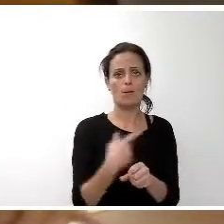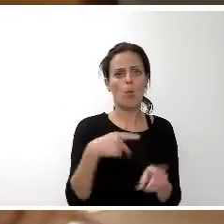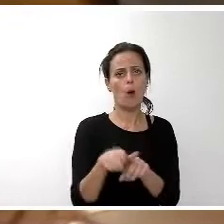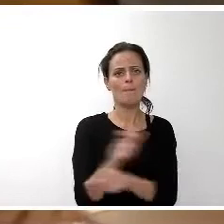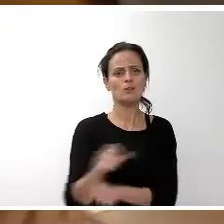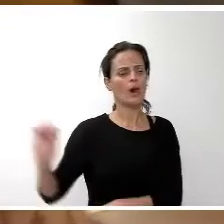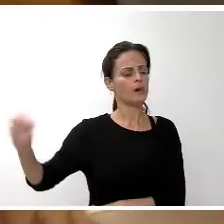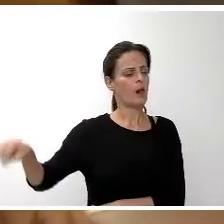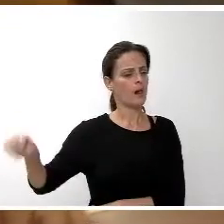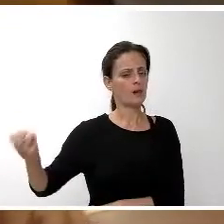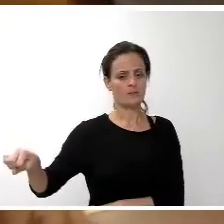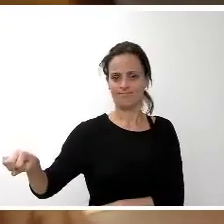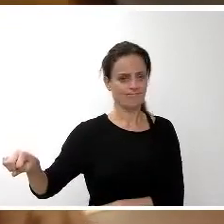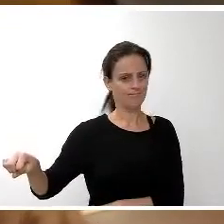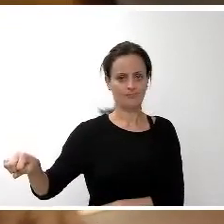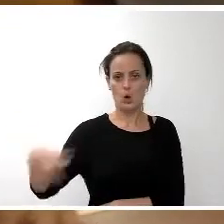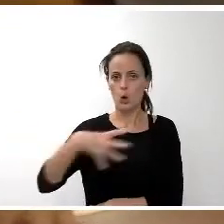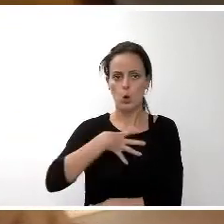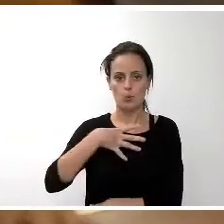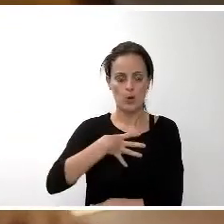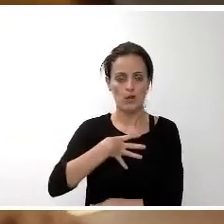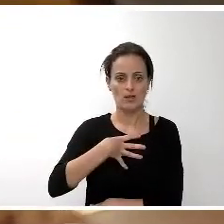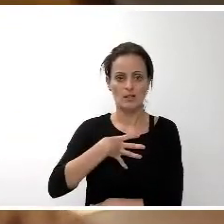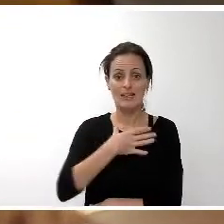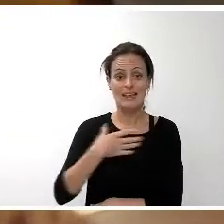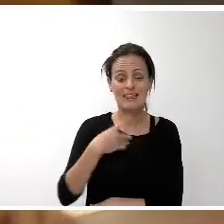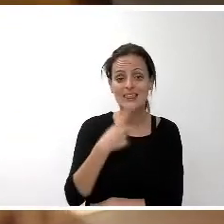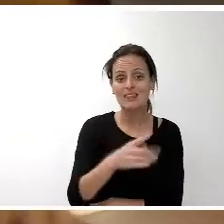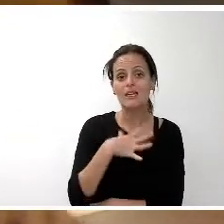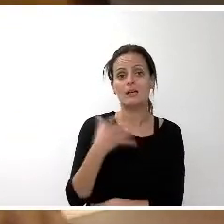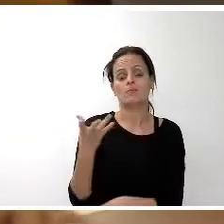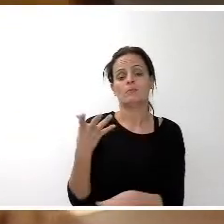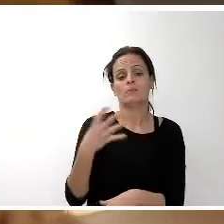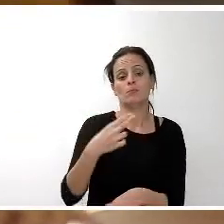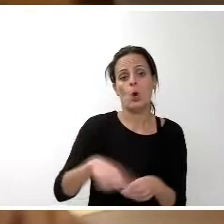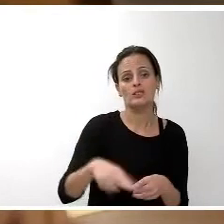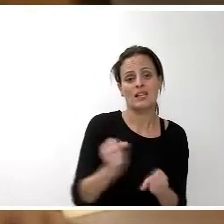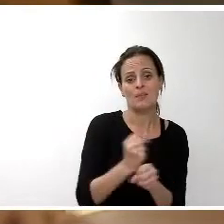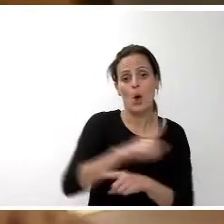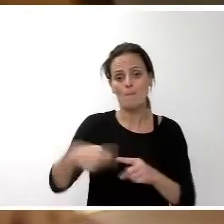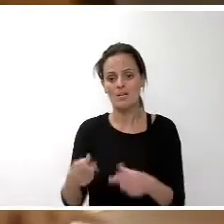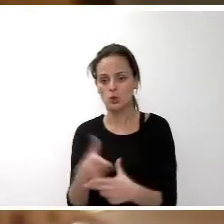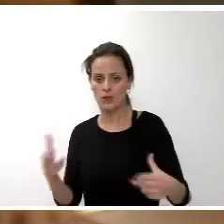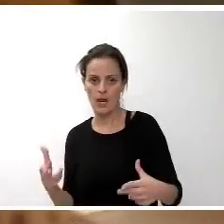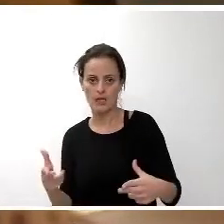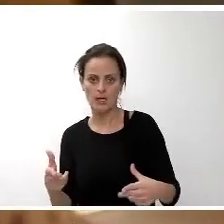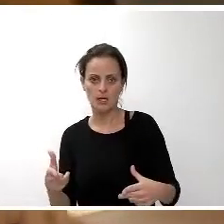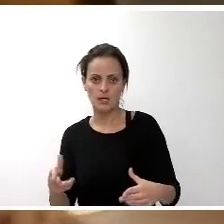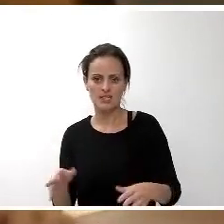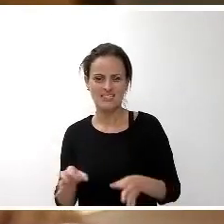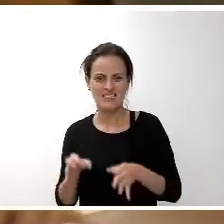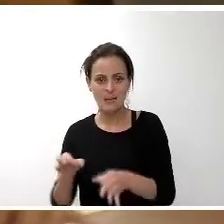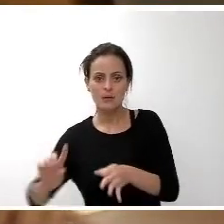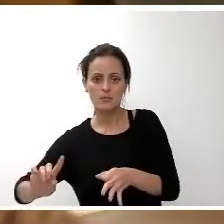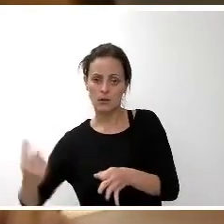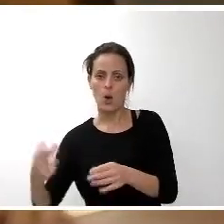siempre tiene que ser entre las dos políticas de empleo y políticas sociales tienen que prevalecer las políticas sociales las políticas de